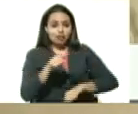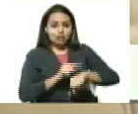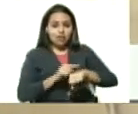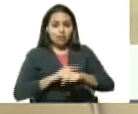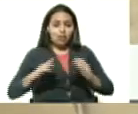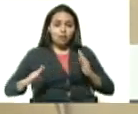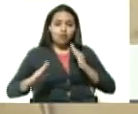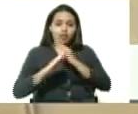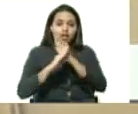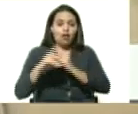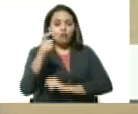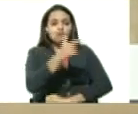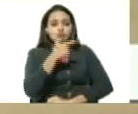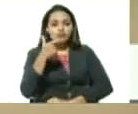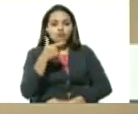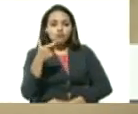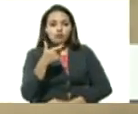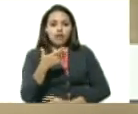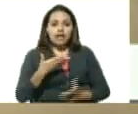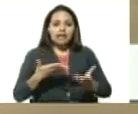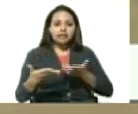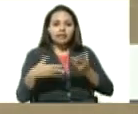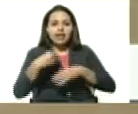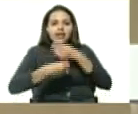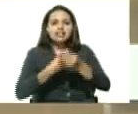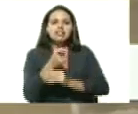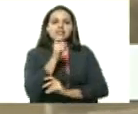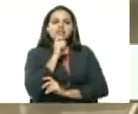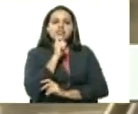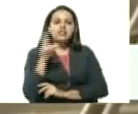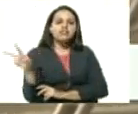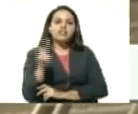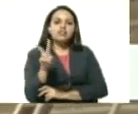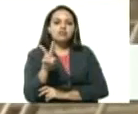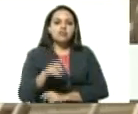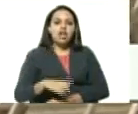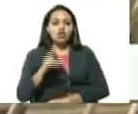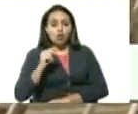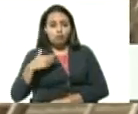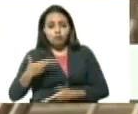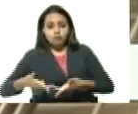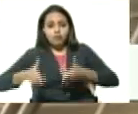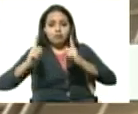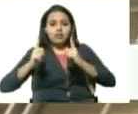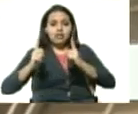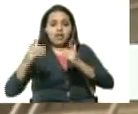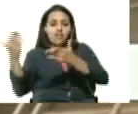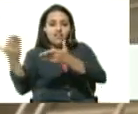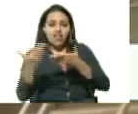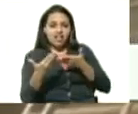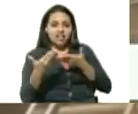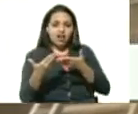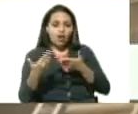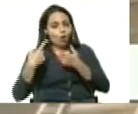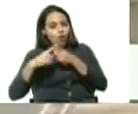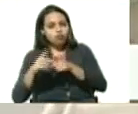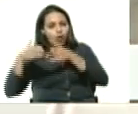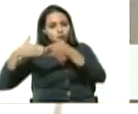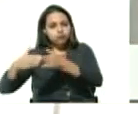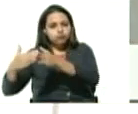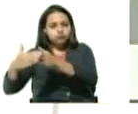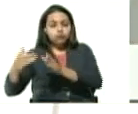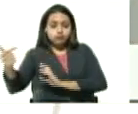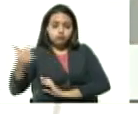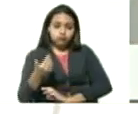sanciones buscan atacar a Venezuela y evitar que lleguen cargas a nuestro país allí